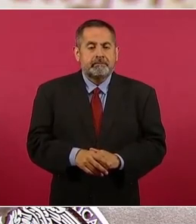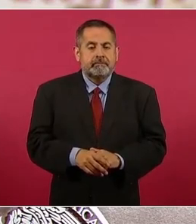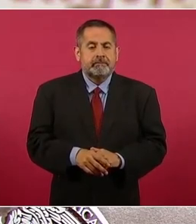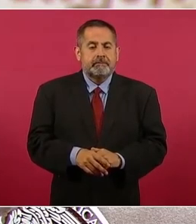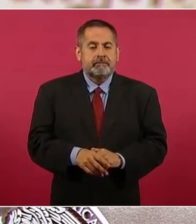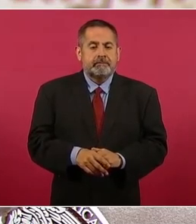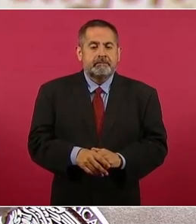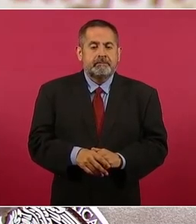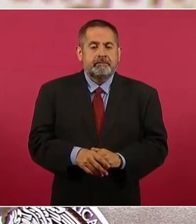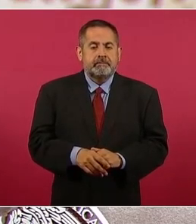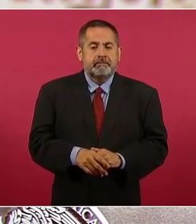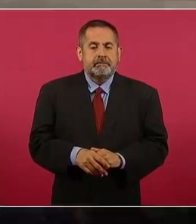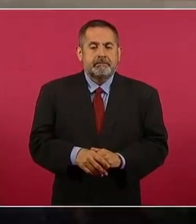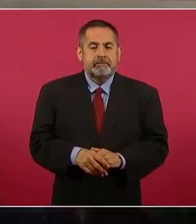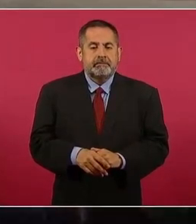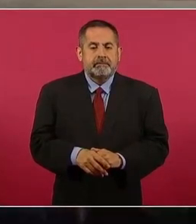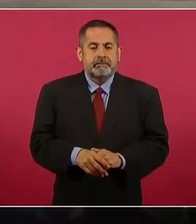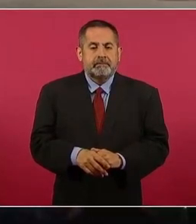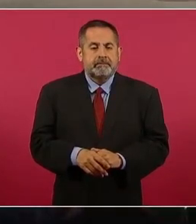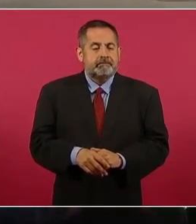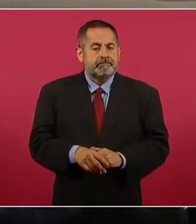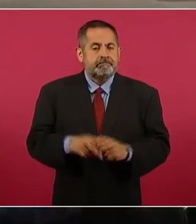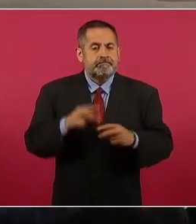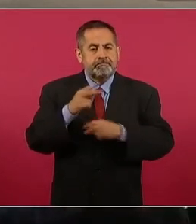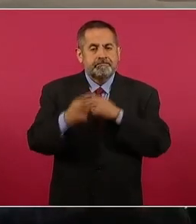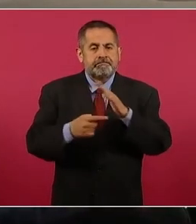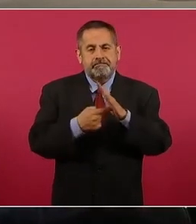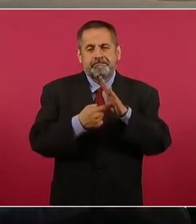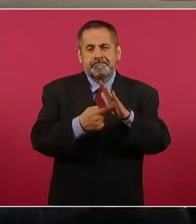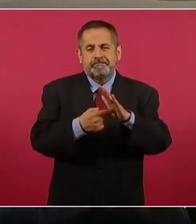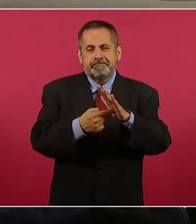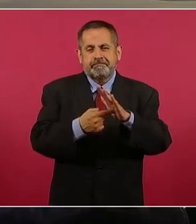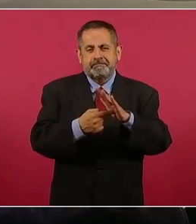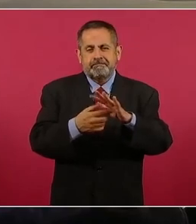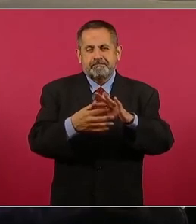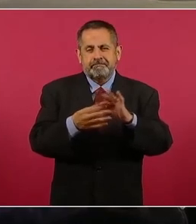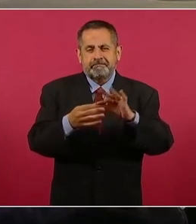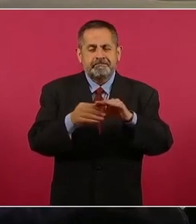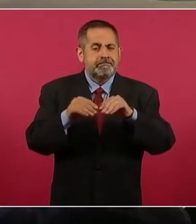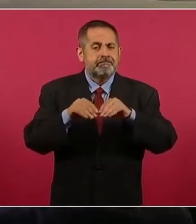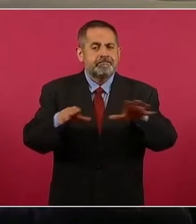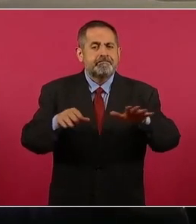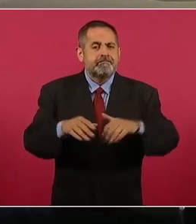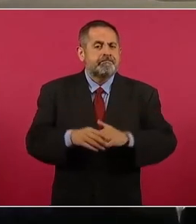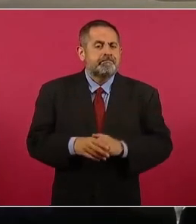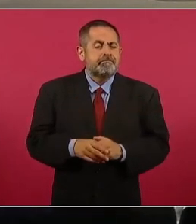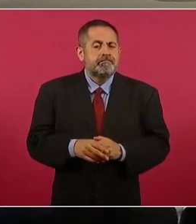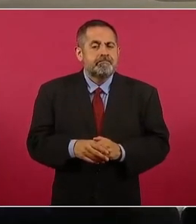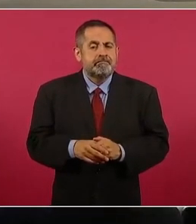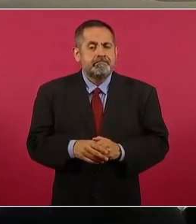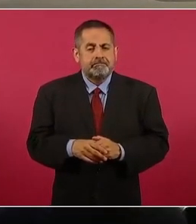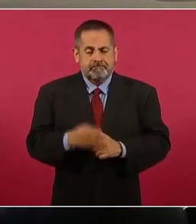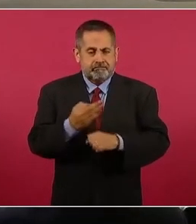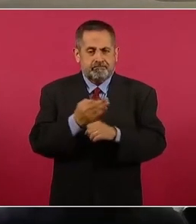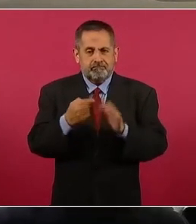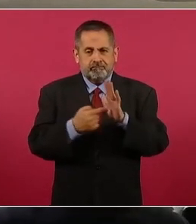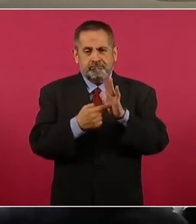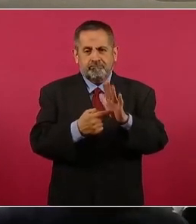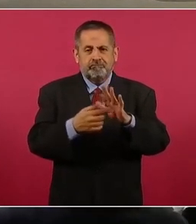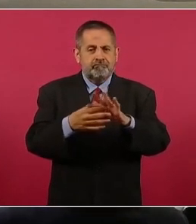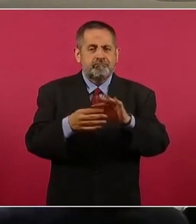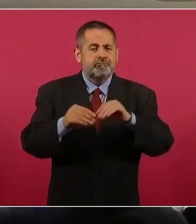Vamos a darles una… vamos a presentar en este momento